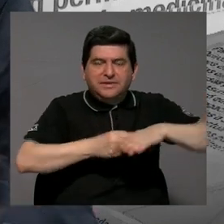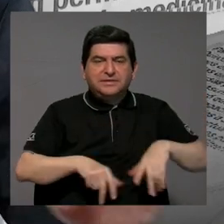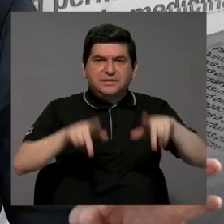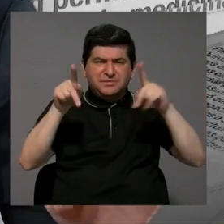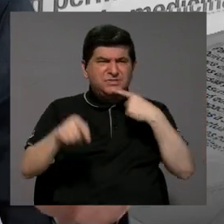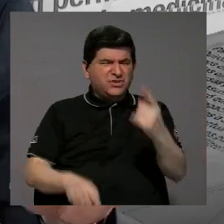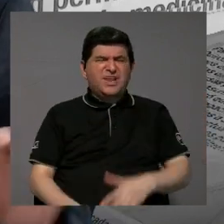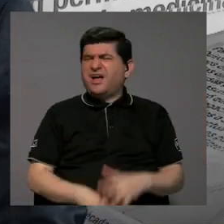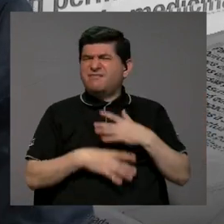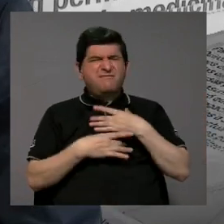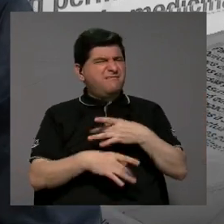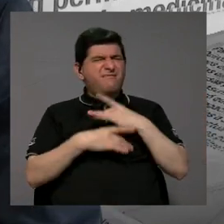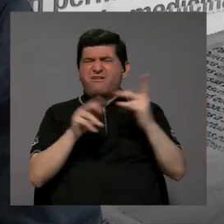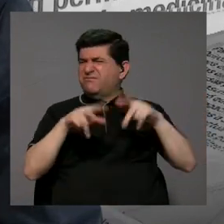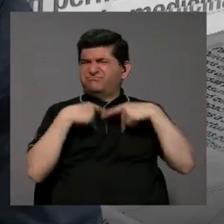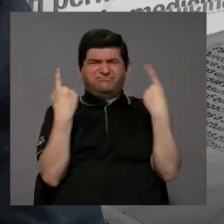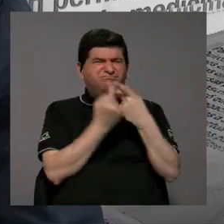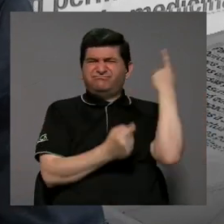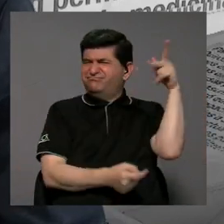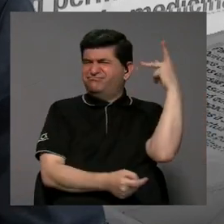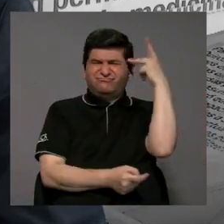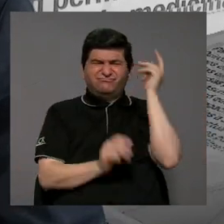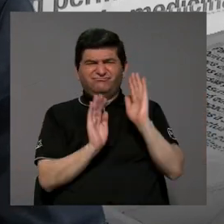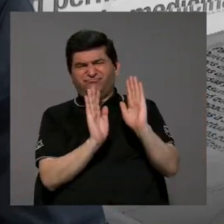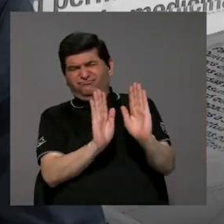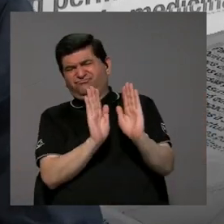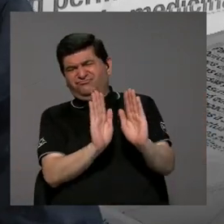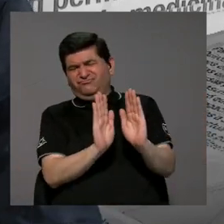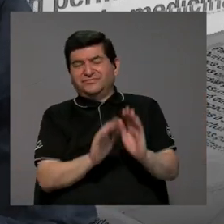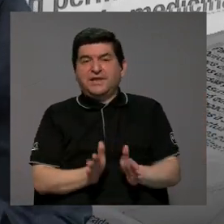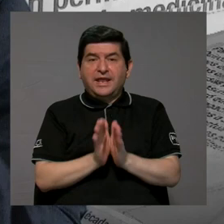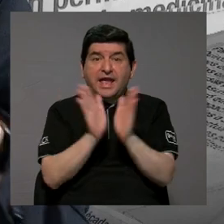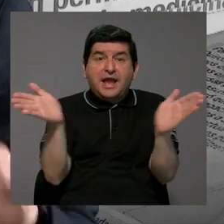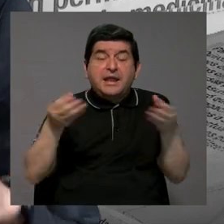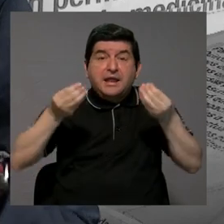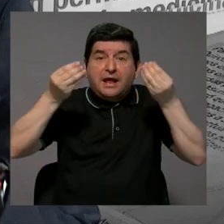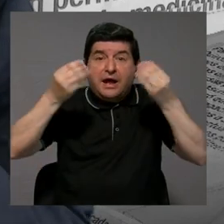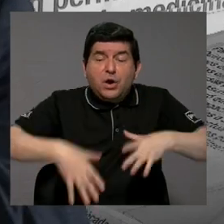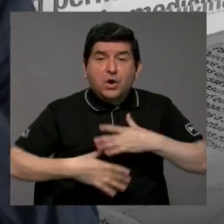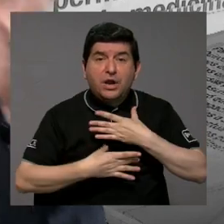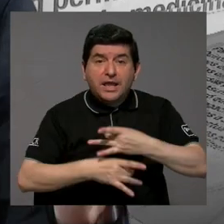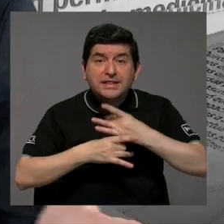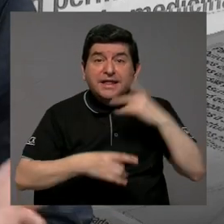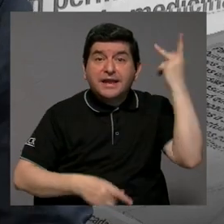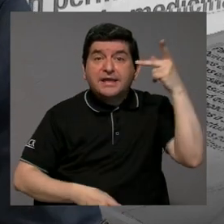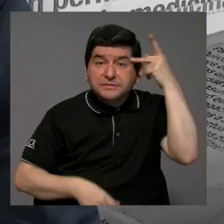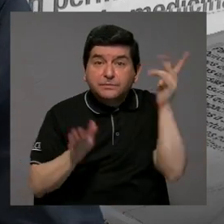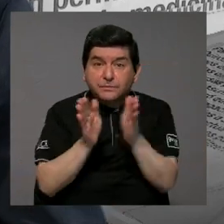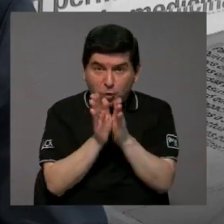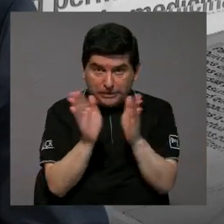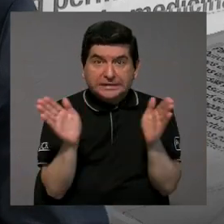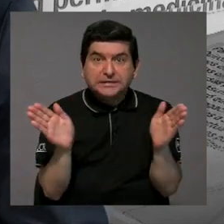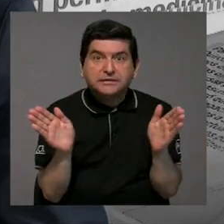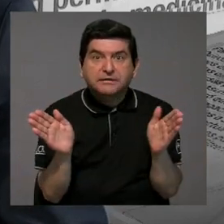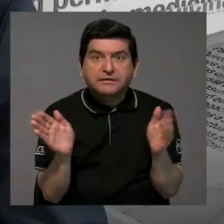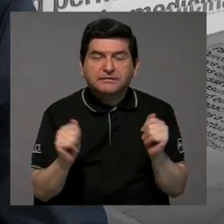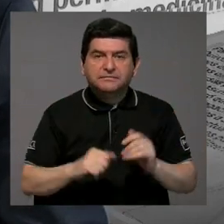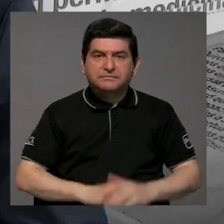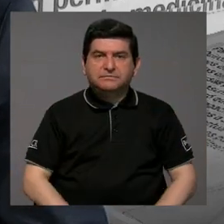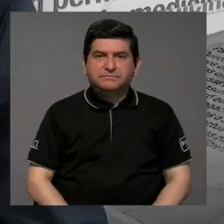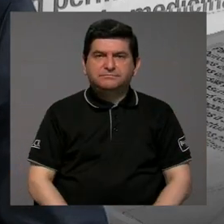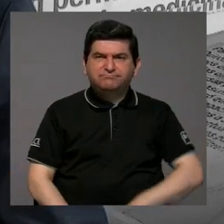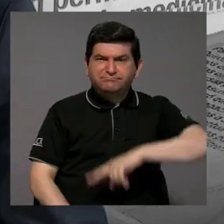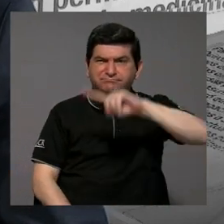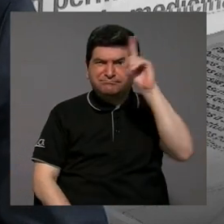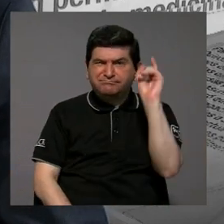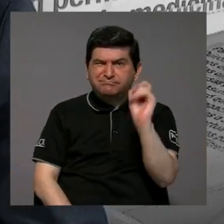La gente dice que no le interesan los partidos políticos. En general, se ha perdido mucho interés con la política en general. Y entonces, la